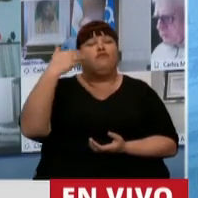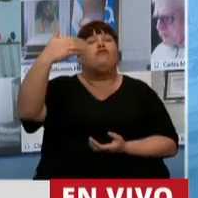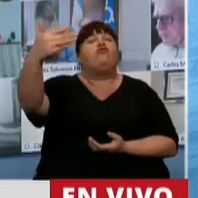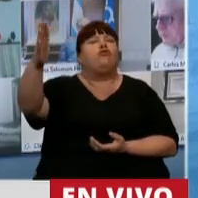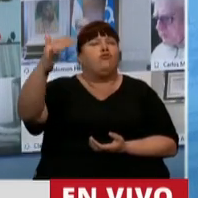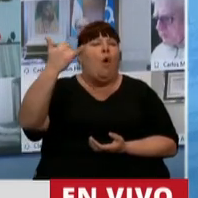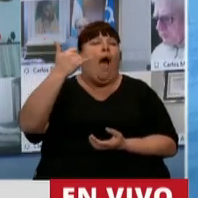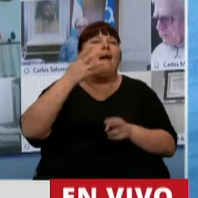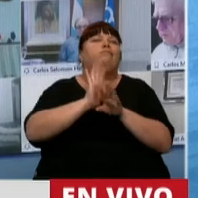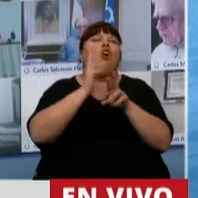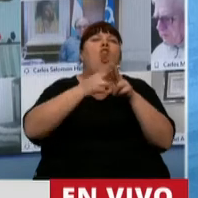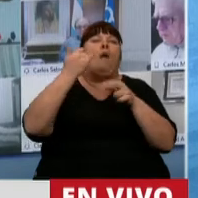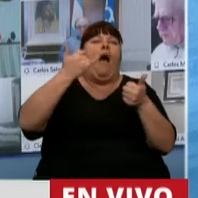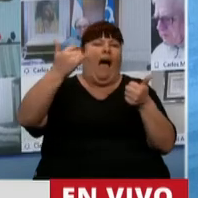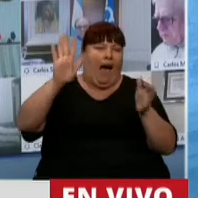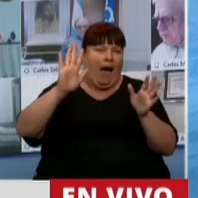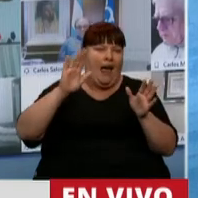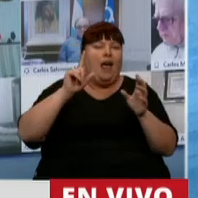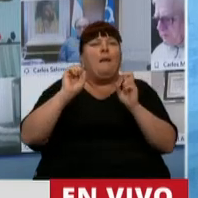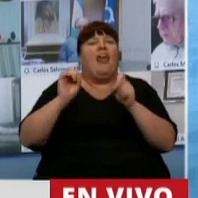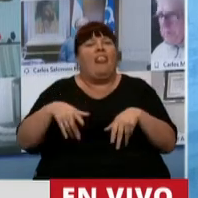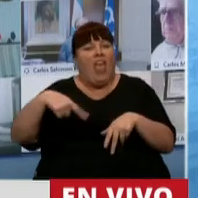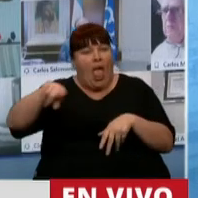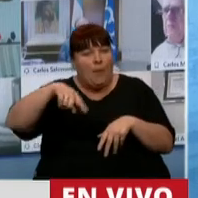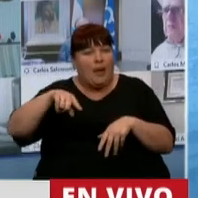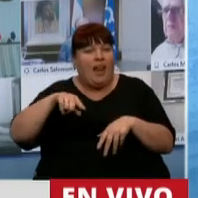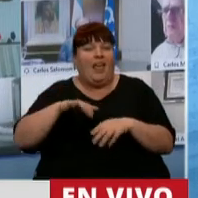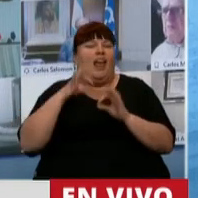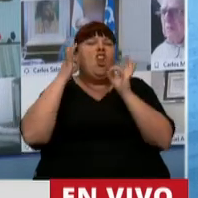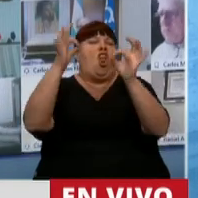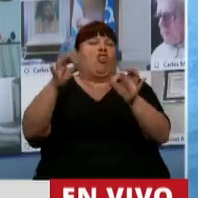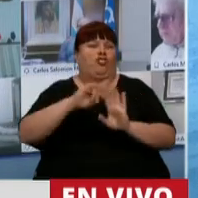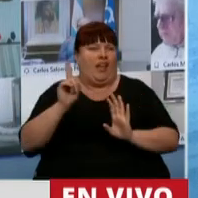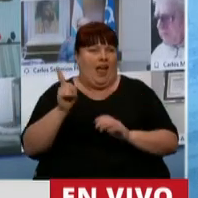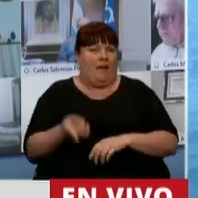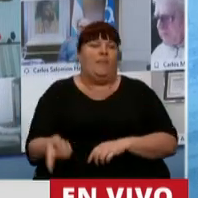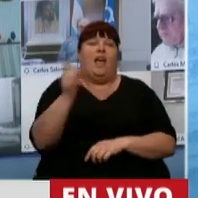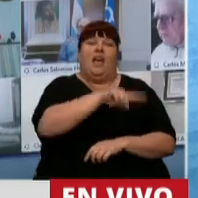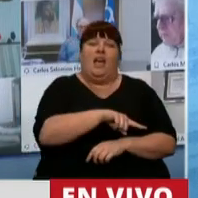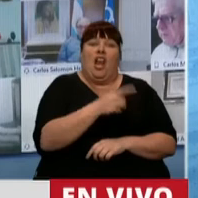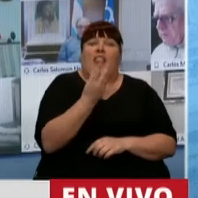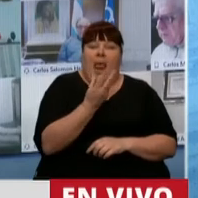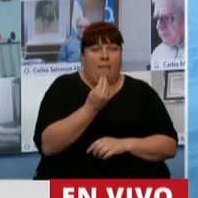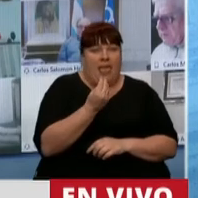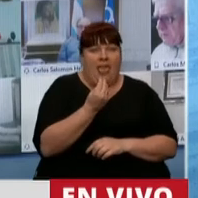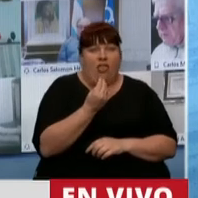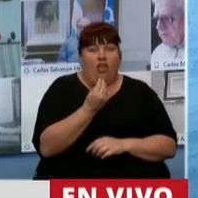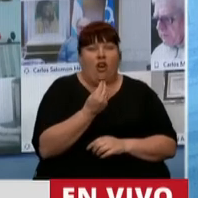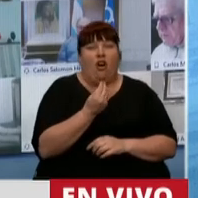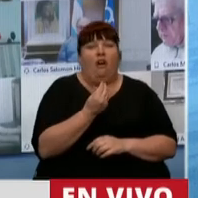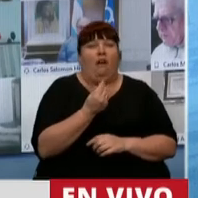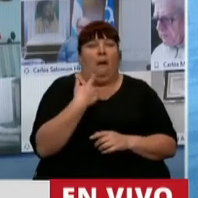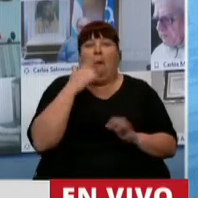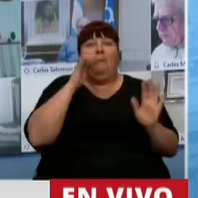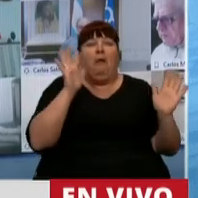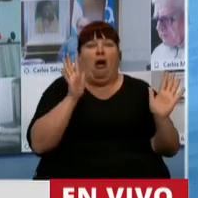tiene muchos nombres para los débiles es lo inalcanzable para los temerosos es lo